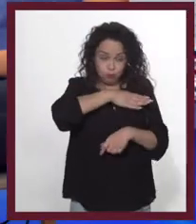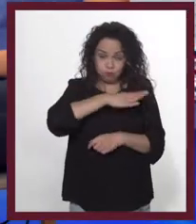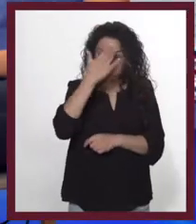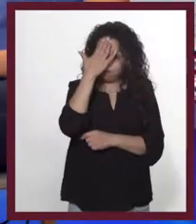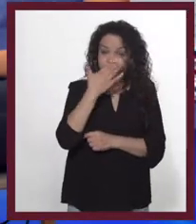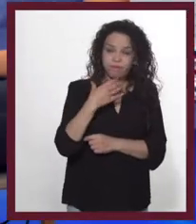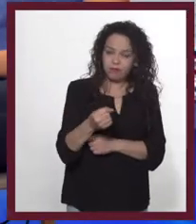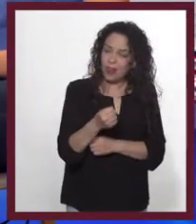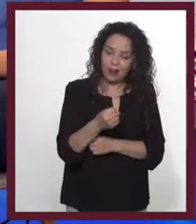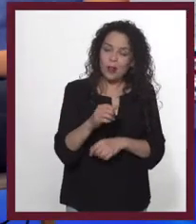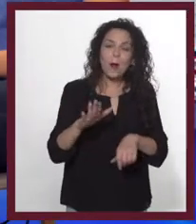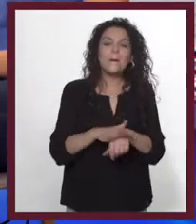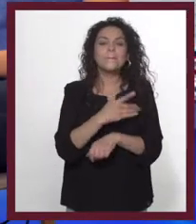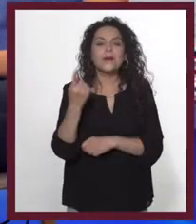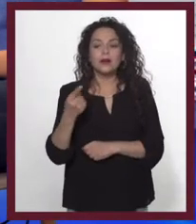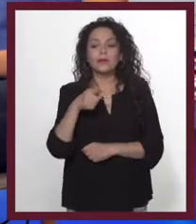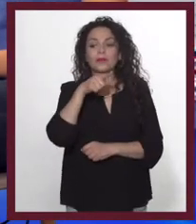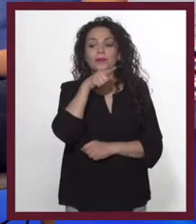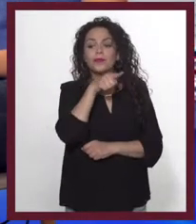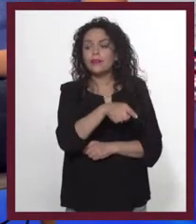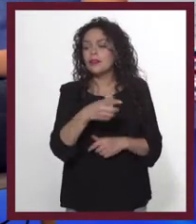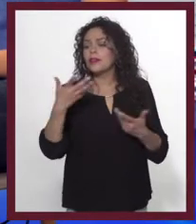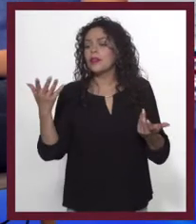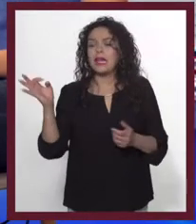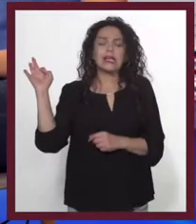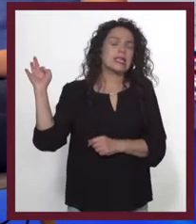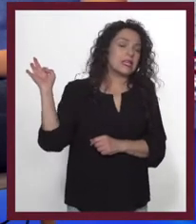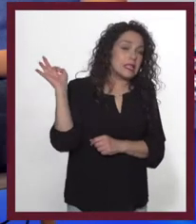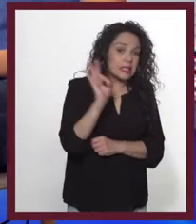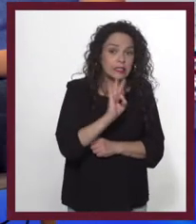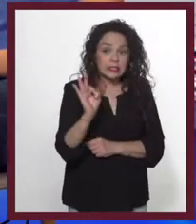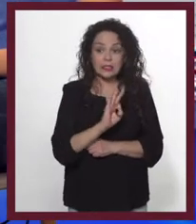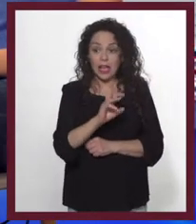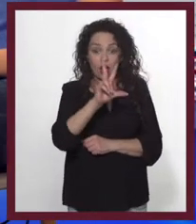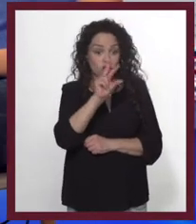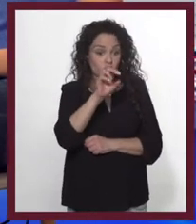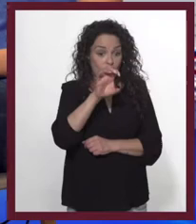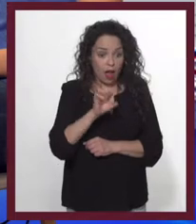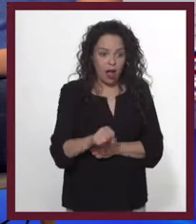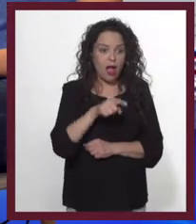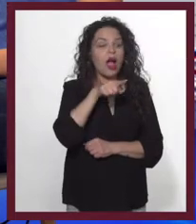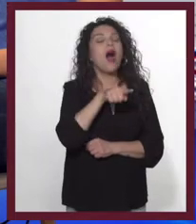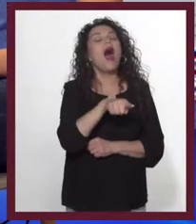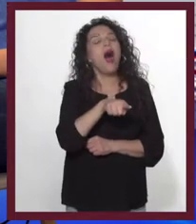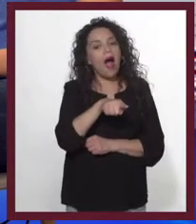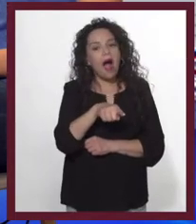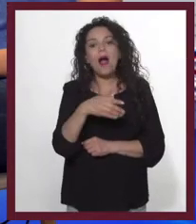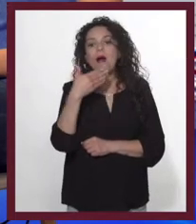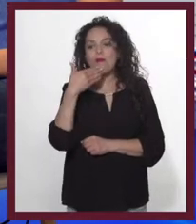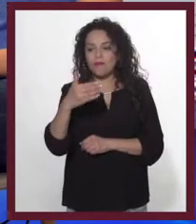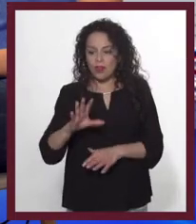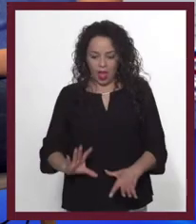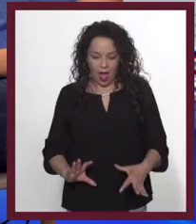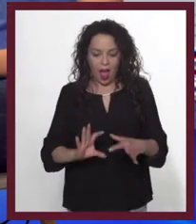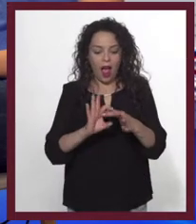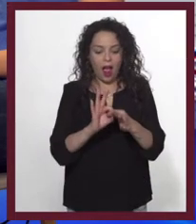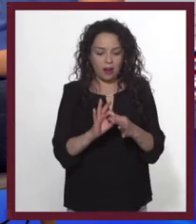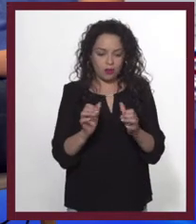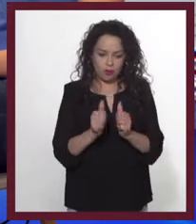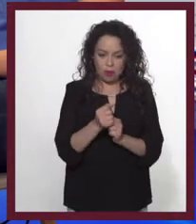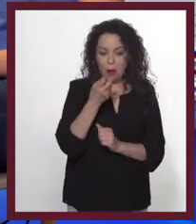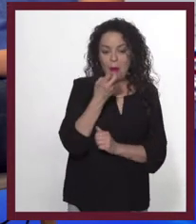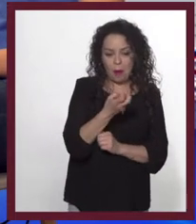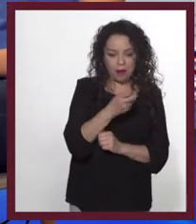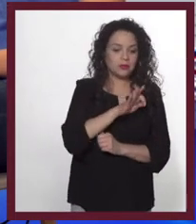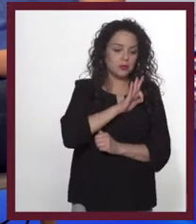ya sabemos, sino porque en el muy remoto caso de que no fuera, se sentiría identificado con